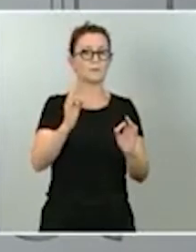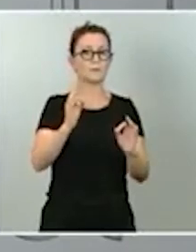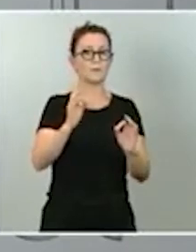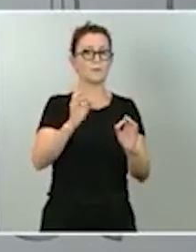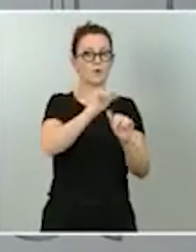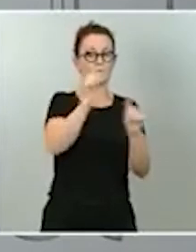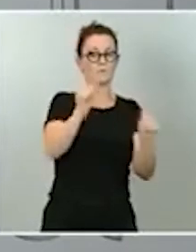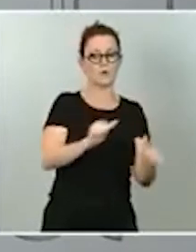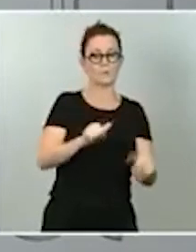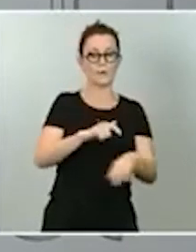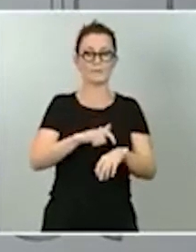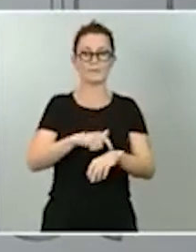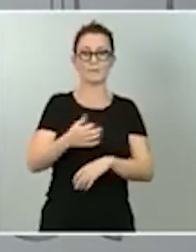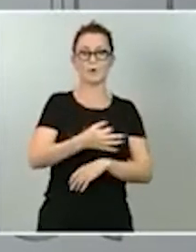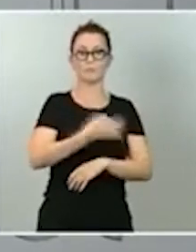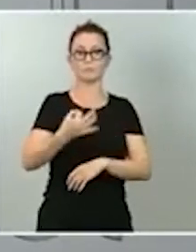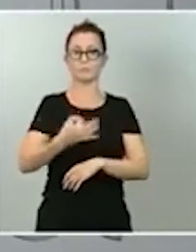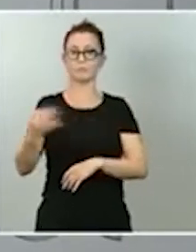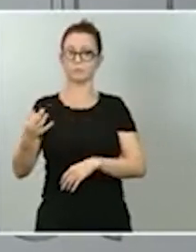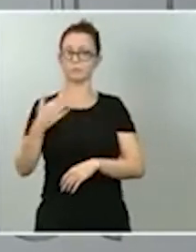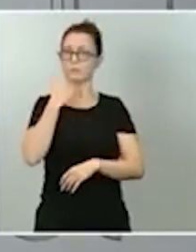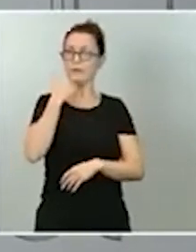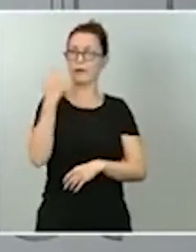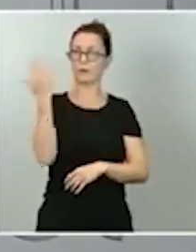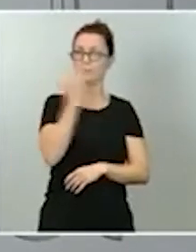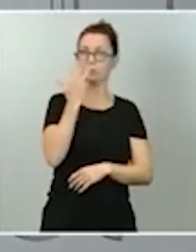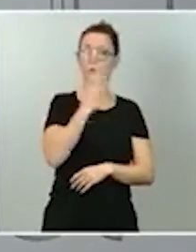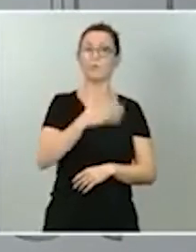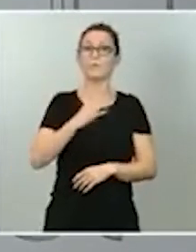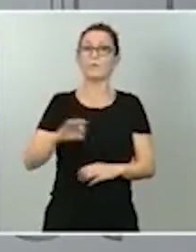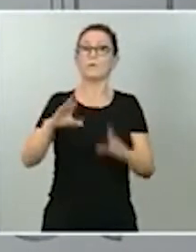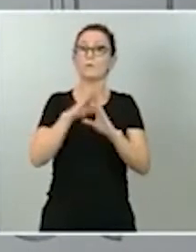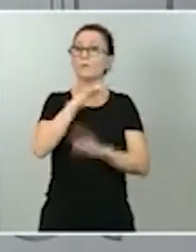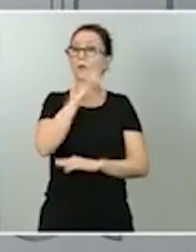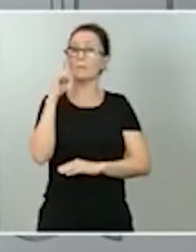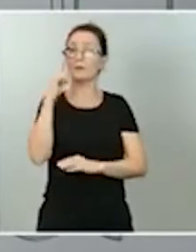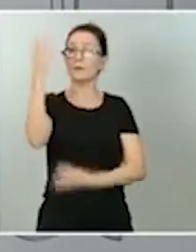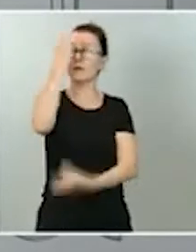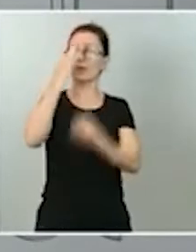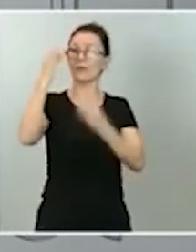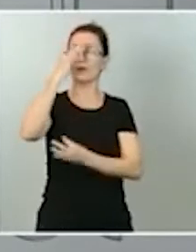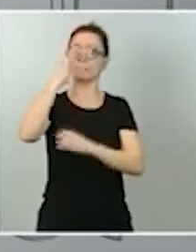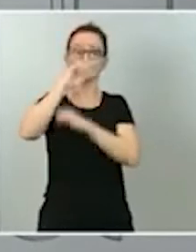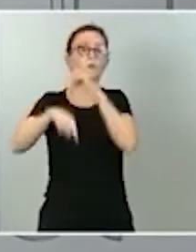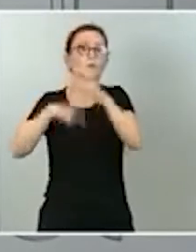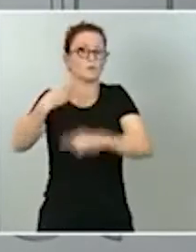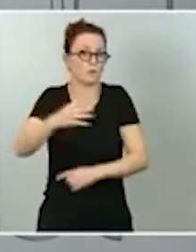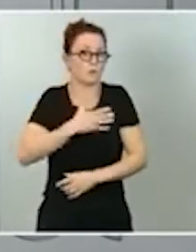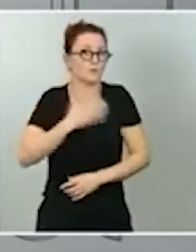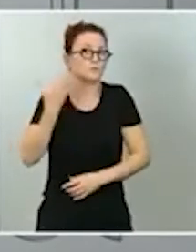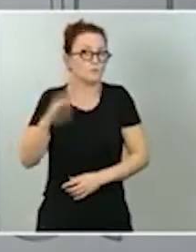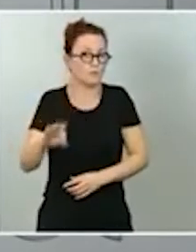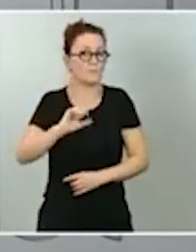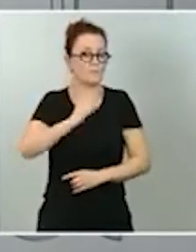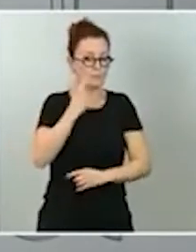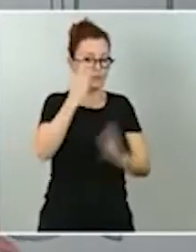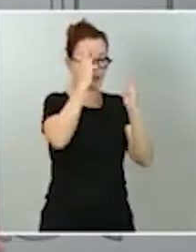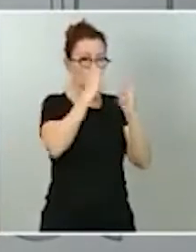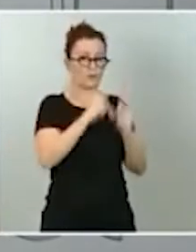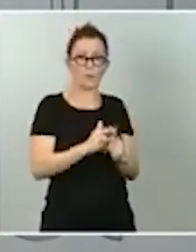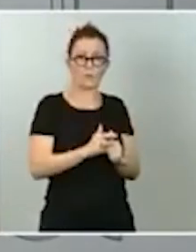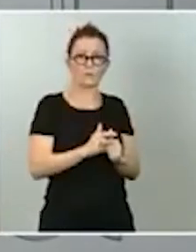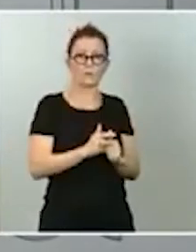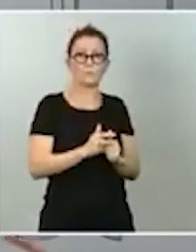Esto significa que puede ser que la Comunidad de Madrid dé estos datos posteriormente, una vez que se haga el recuento, como ocurre muchas veces, que se